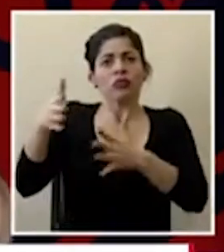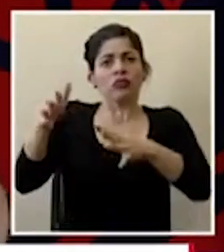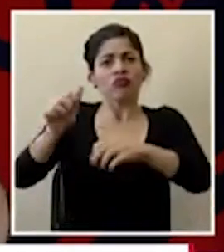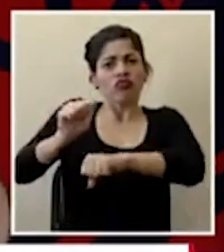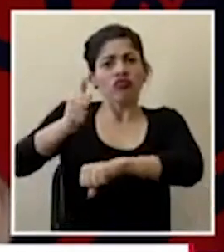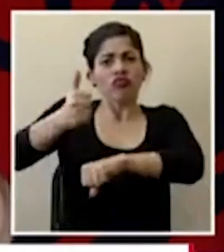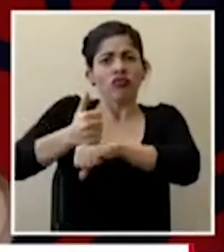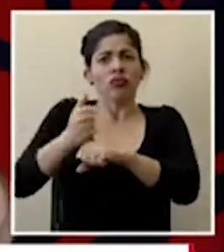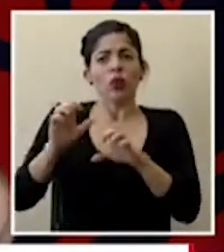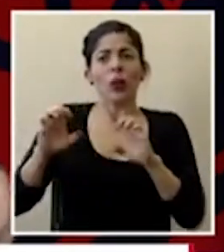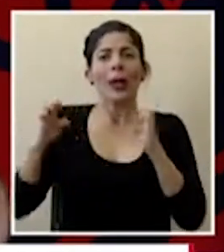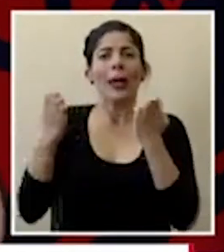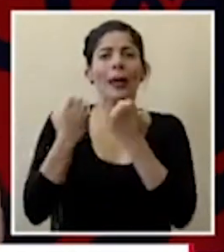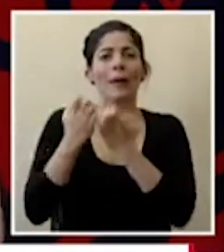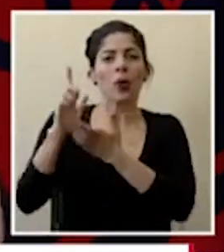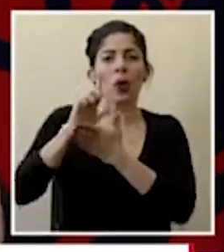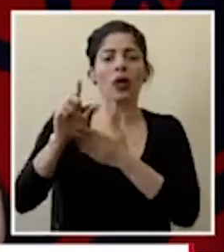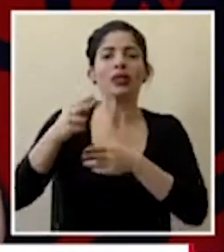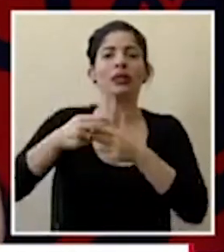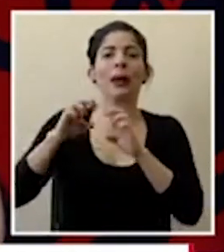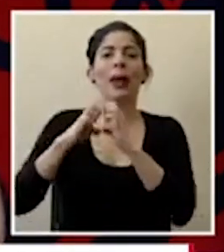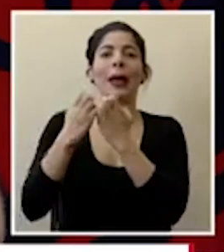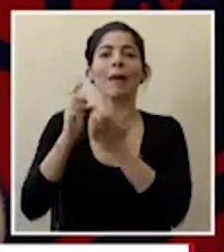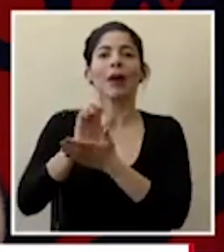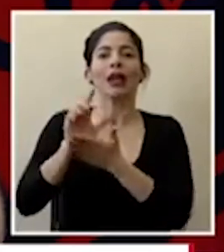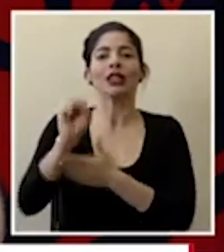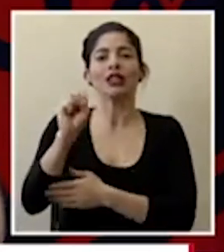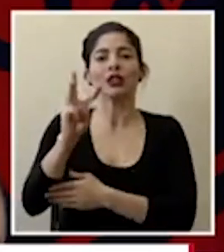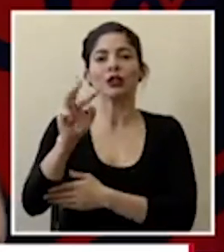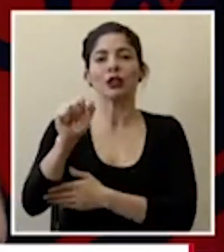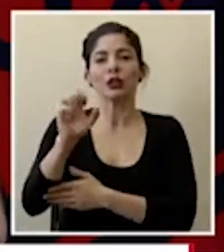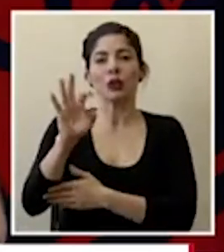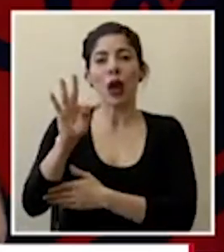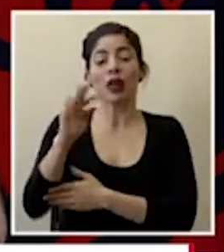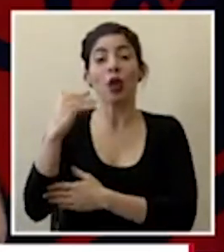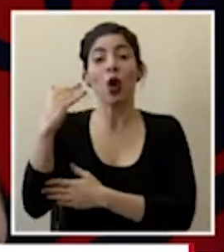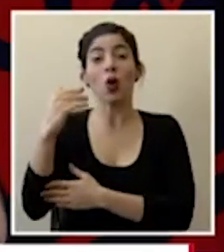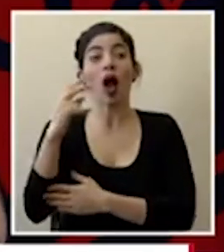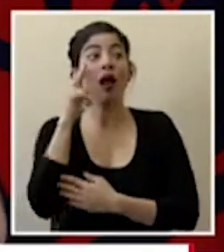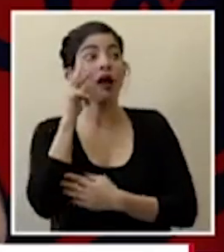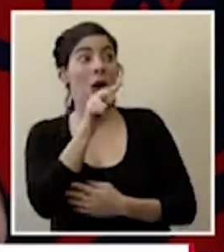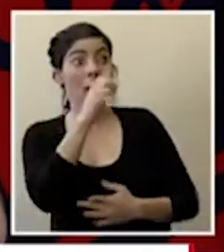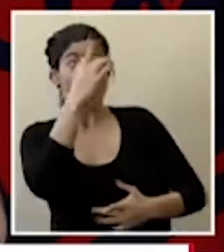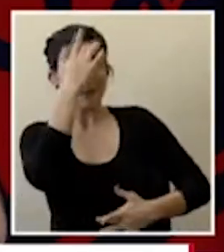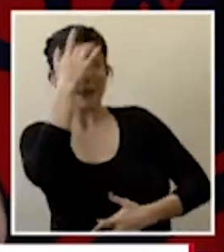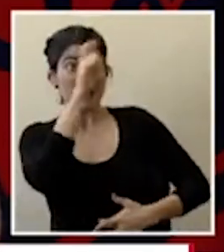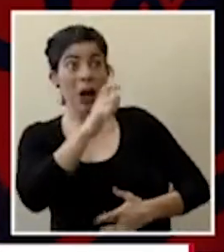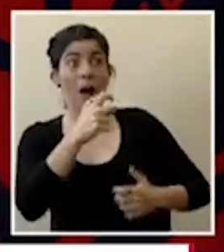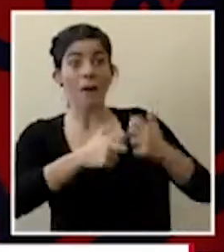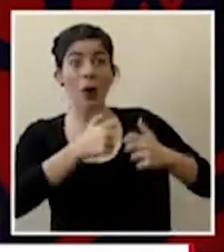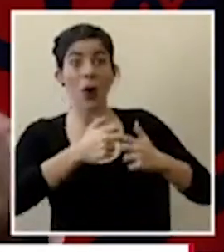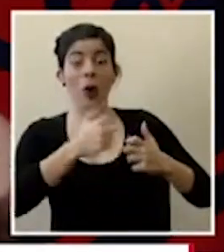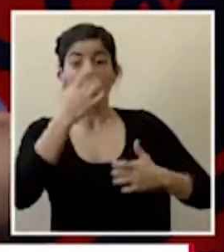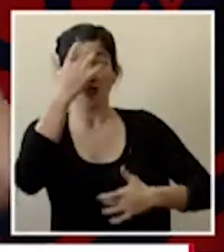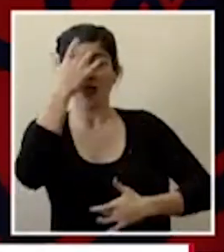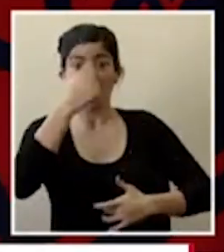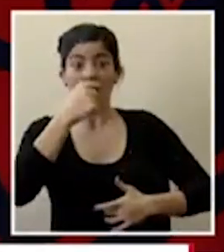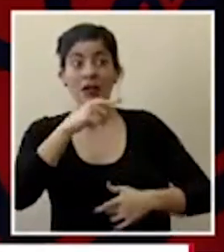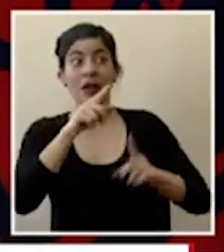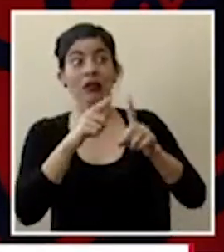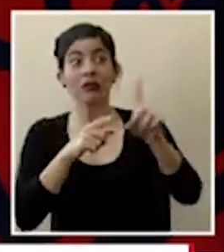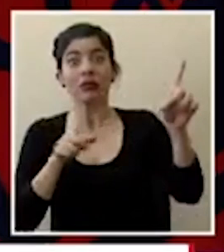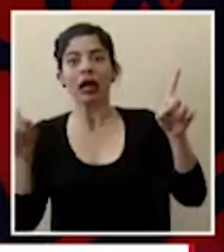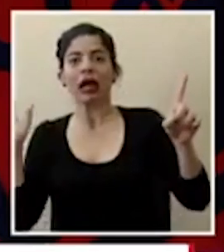un equipo de aseo que ellos le pusieron el equipo de aseo SWAT que cada vez que se evidencia que hay algún paciente con patología respiratoria ellos llegan después y